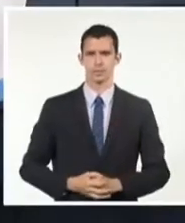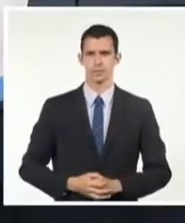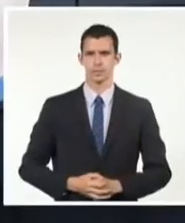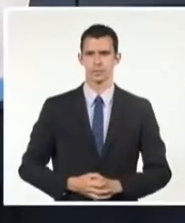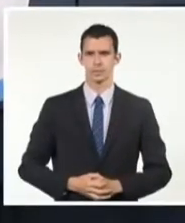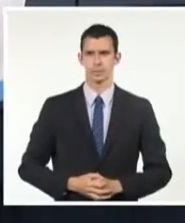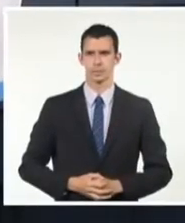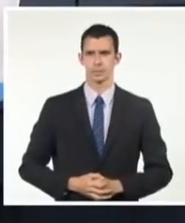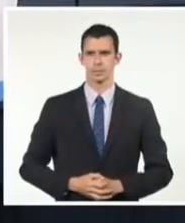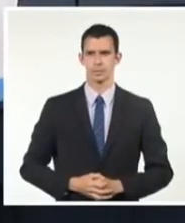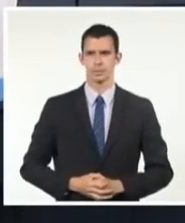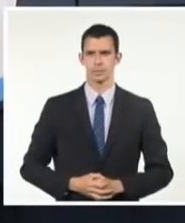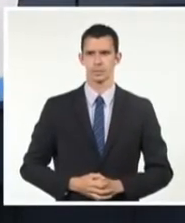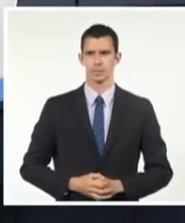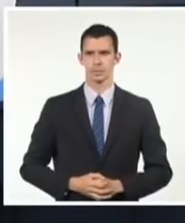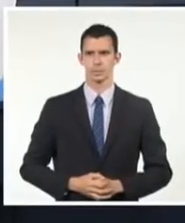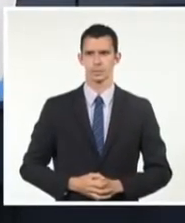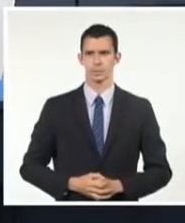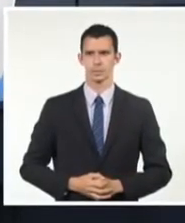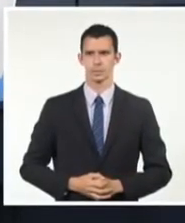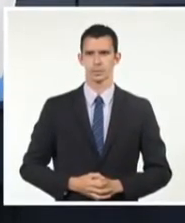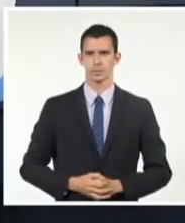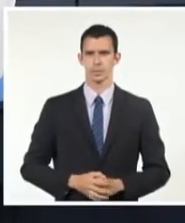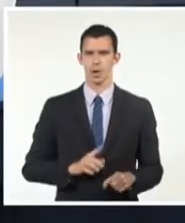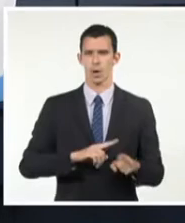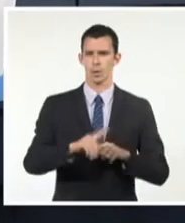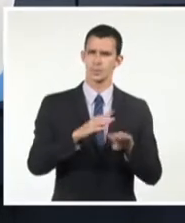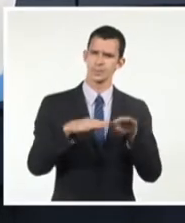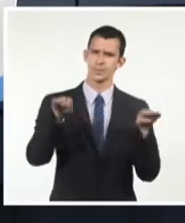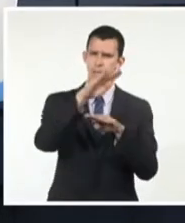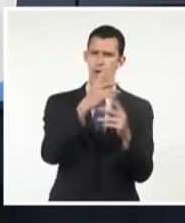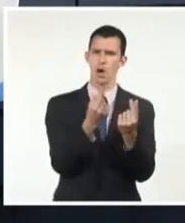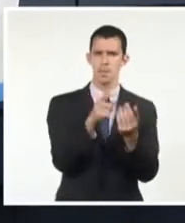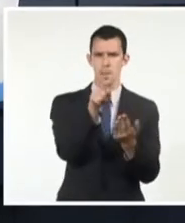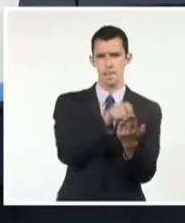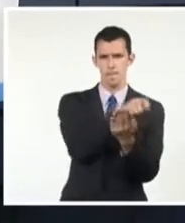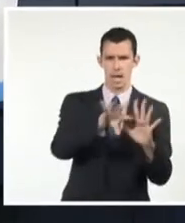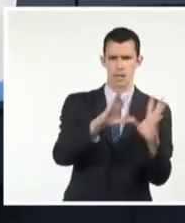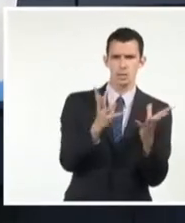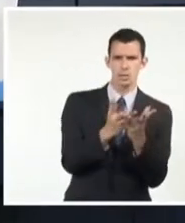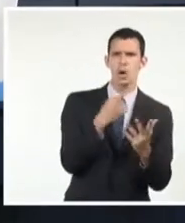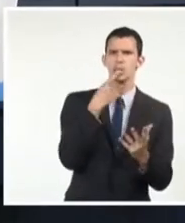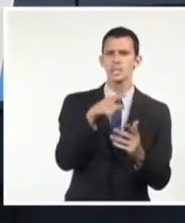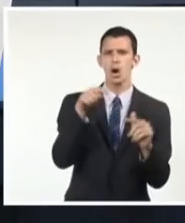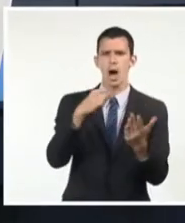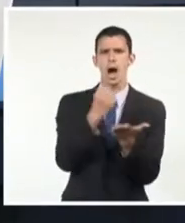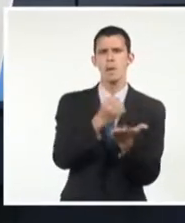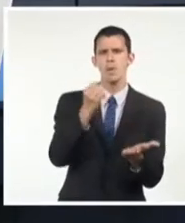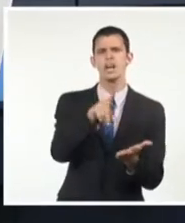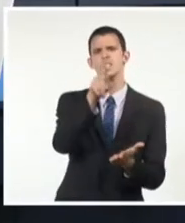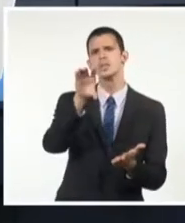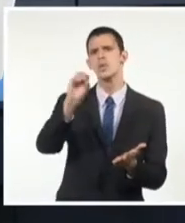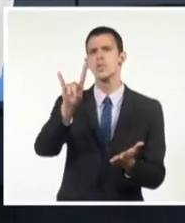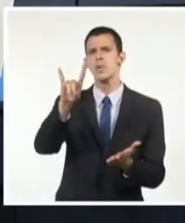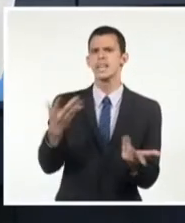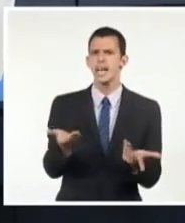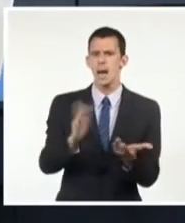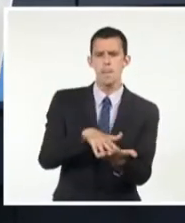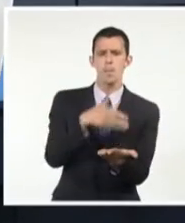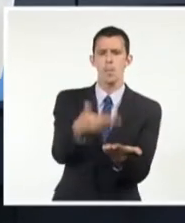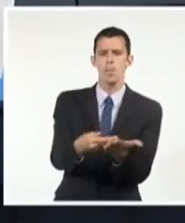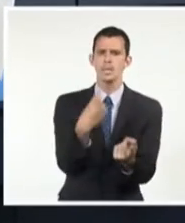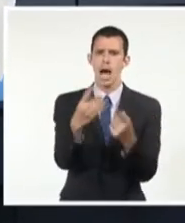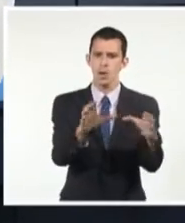El Ministerio de Economía y Planificación aprobó hoy 107 solicitudes de creación de actores económicos. De ellas,